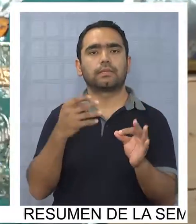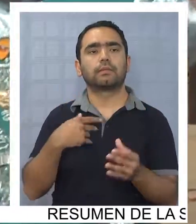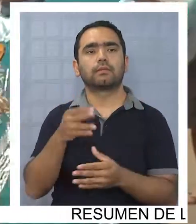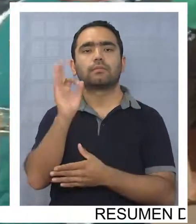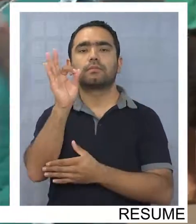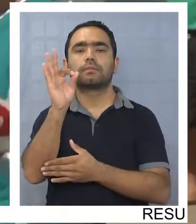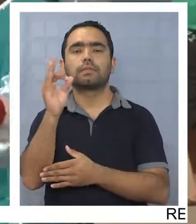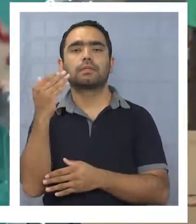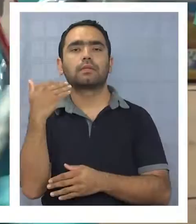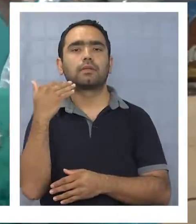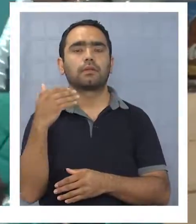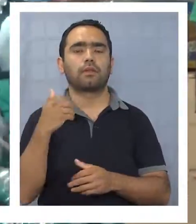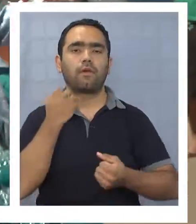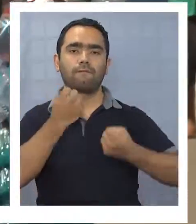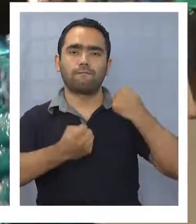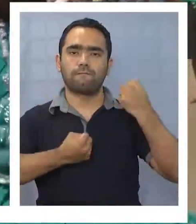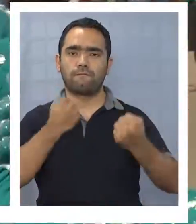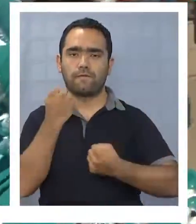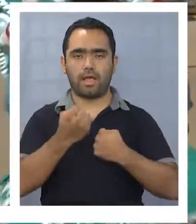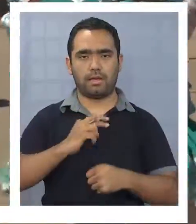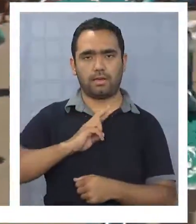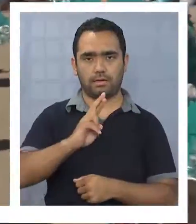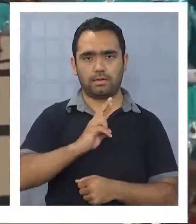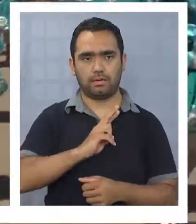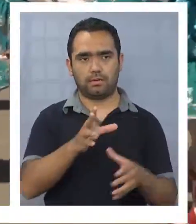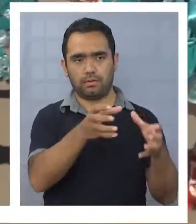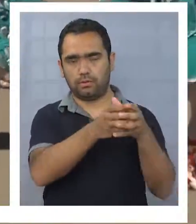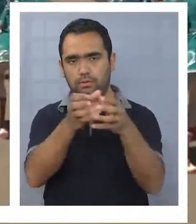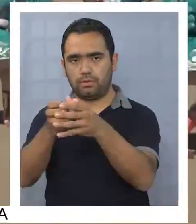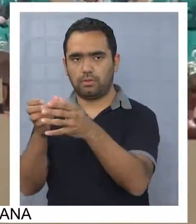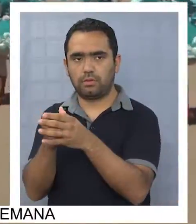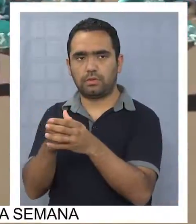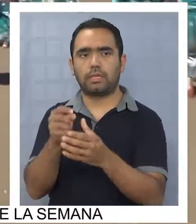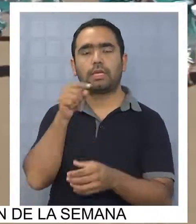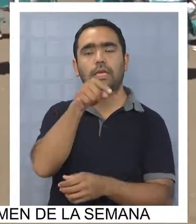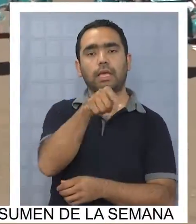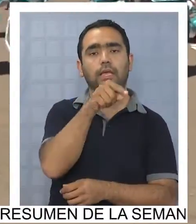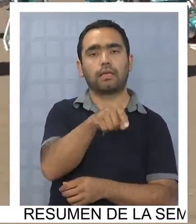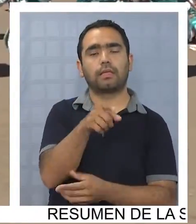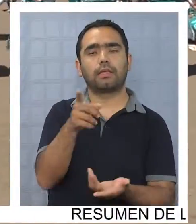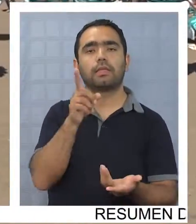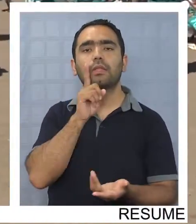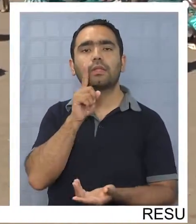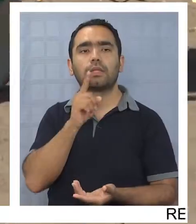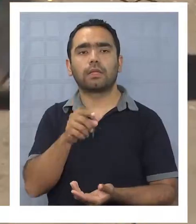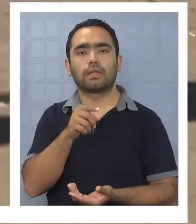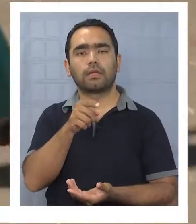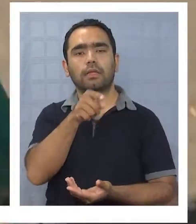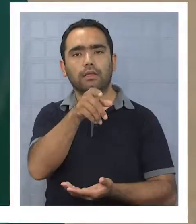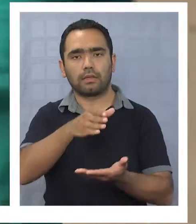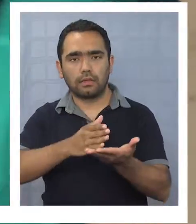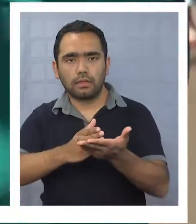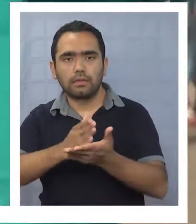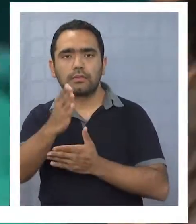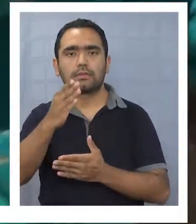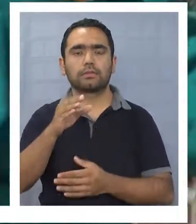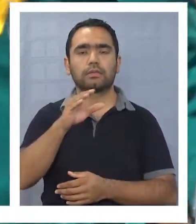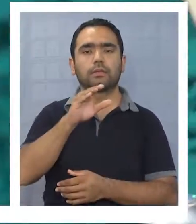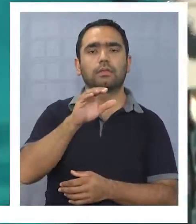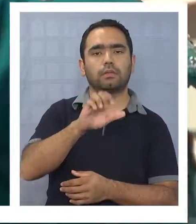es la Eucaristía con los bailes religiosos, pero con la connotación de que allí reciben su iniciación a la